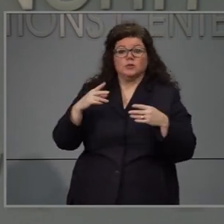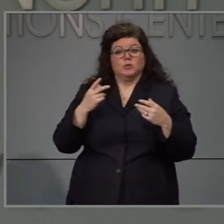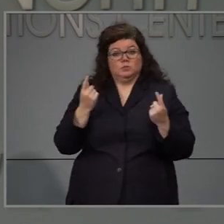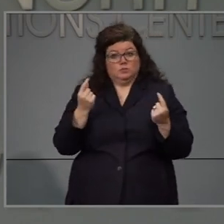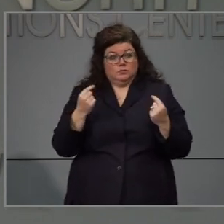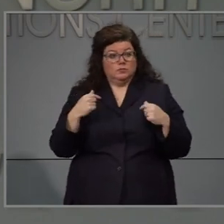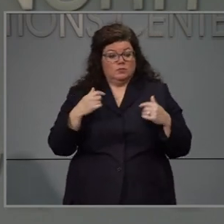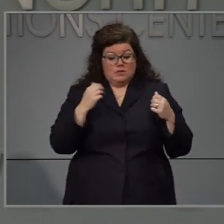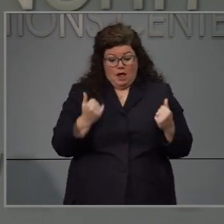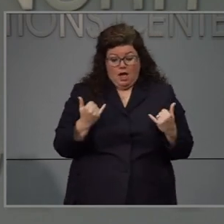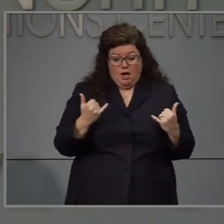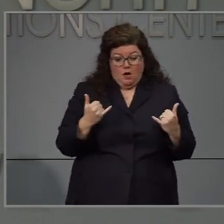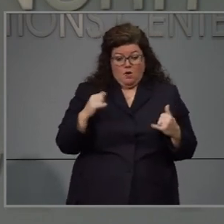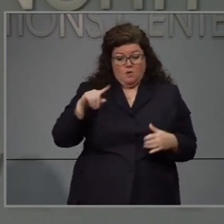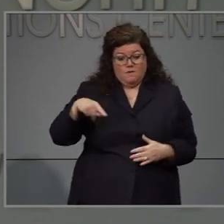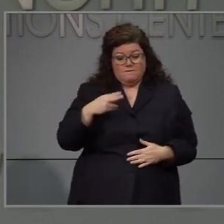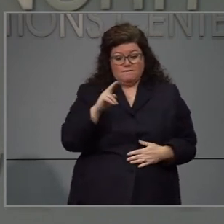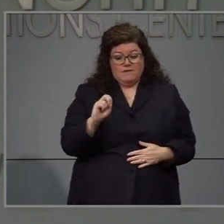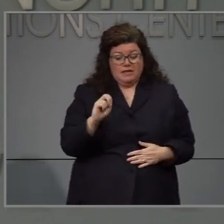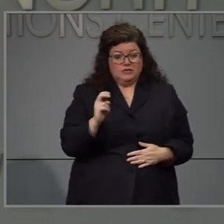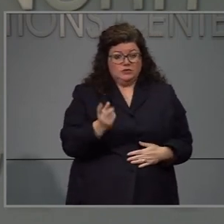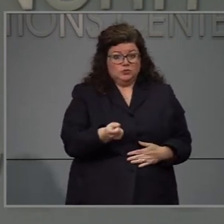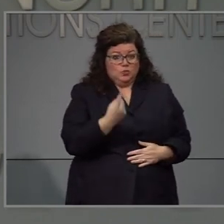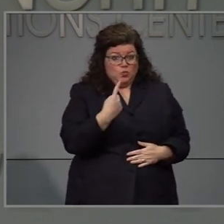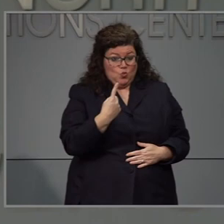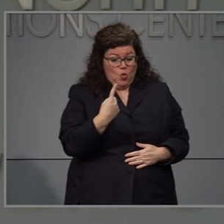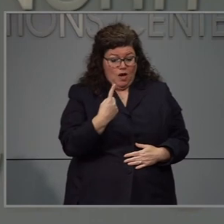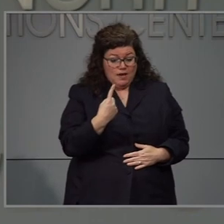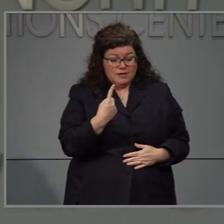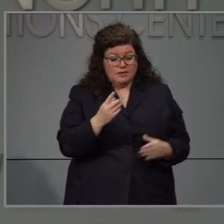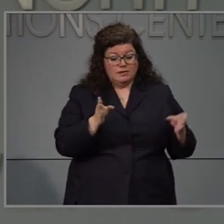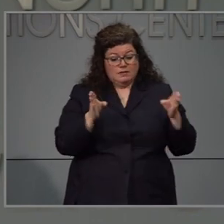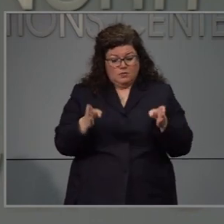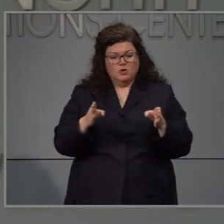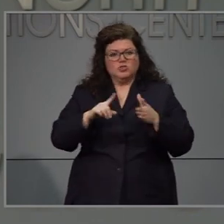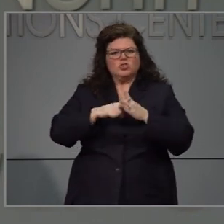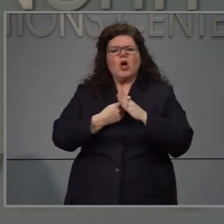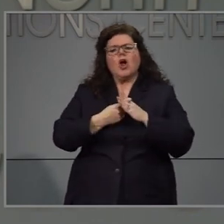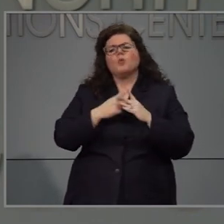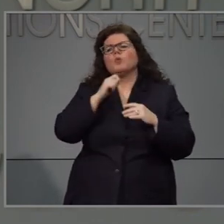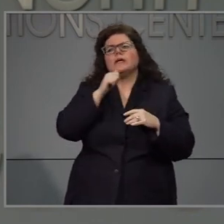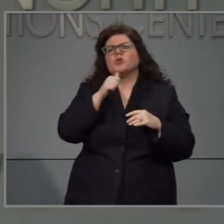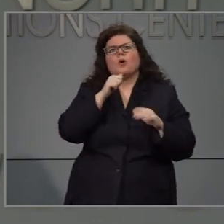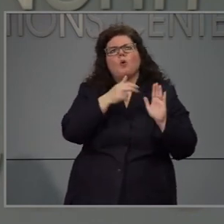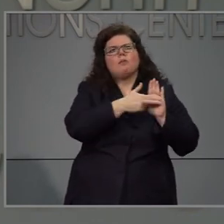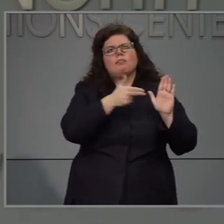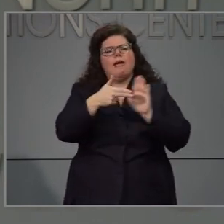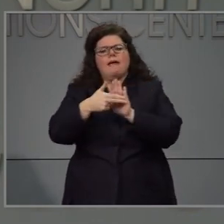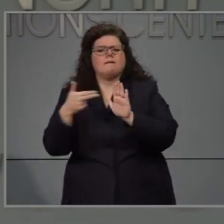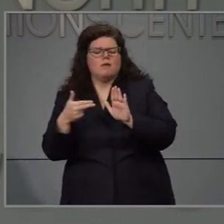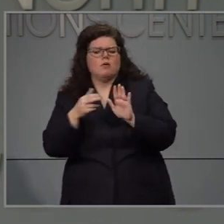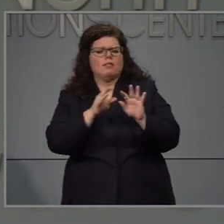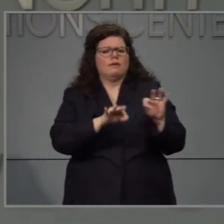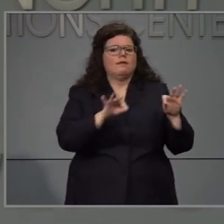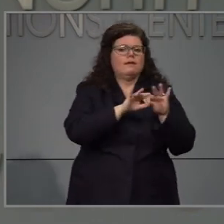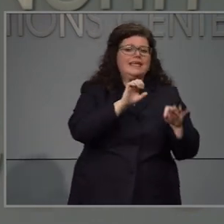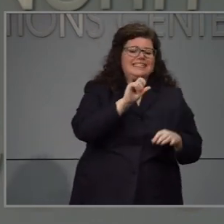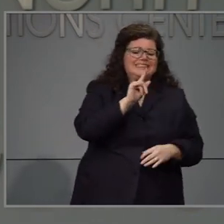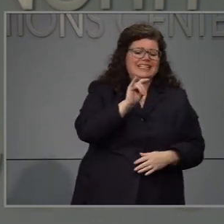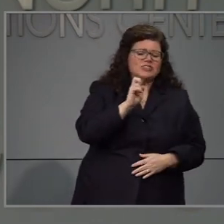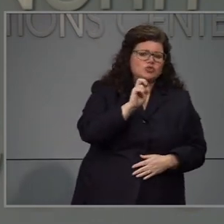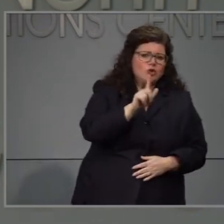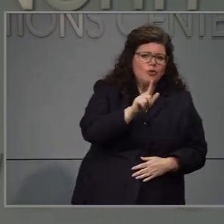cauteloso, permitiendo que los negocios empiecen a abrir más y eliminando la distinción de